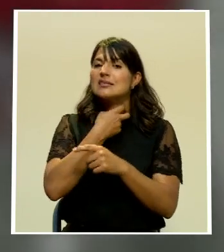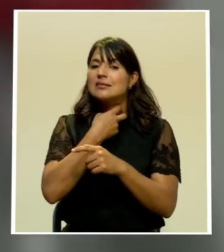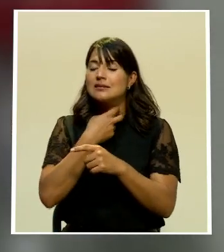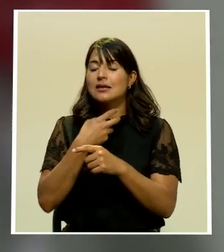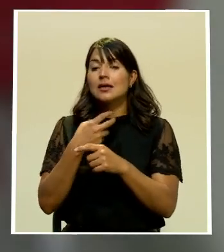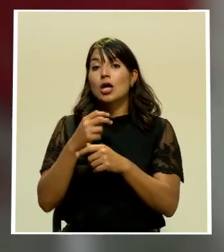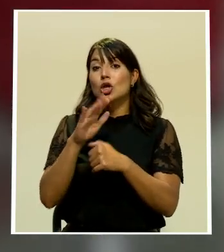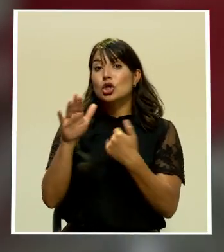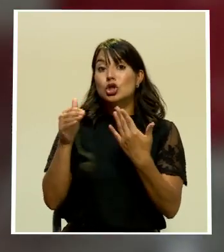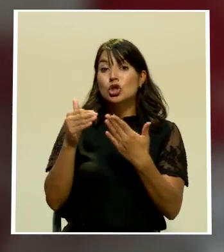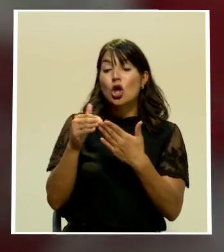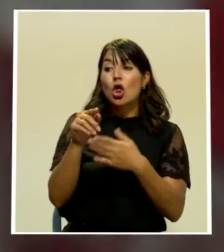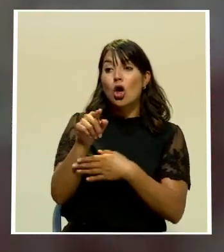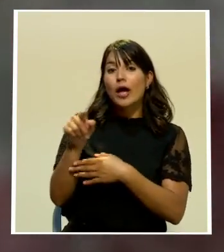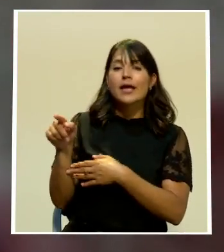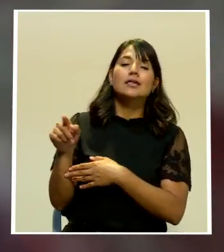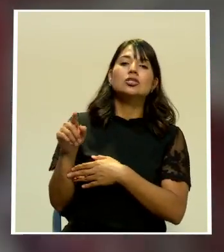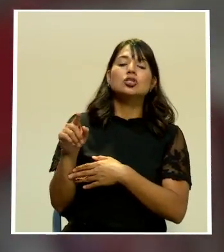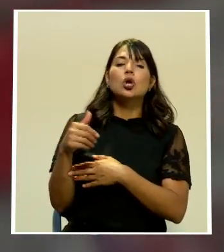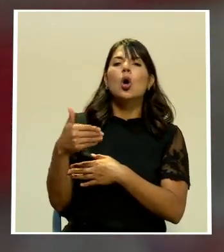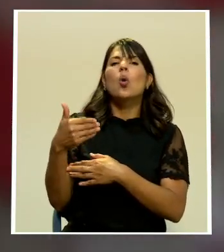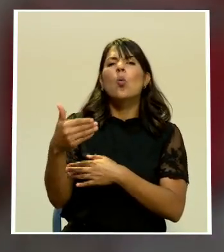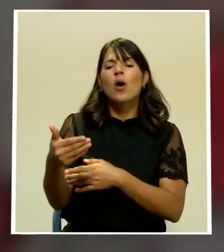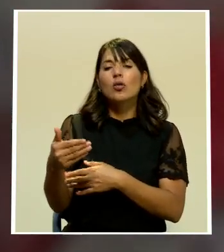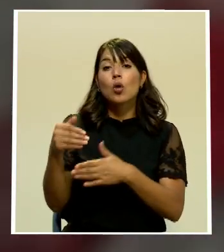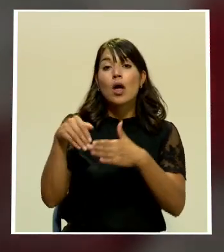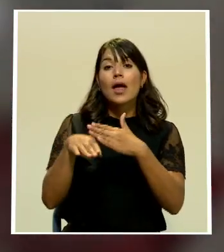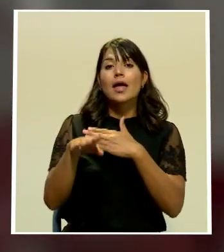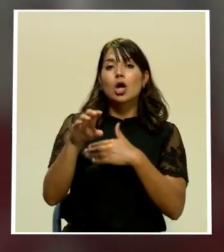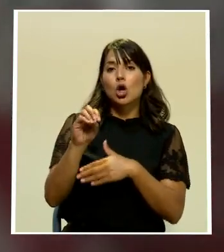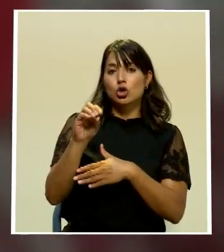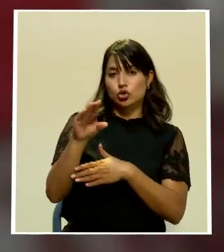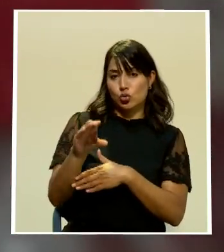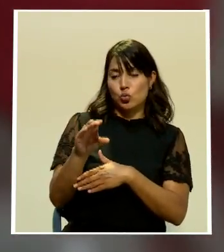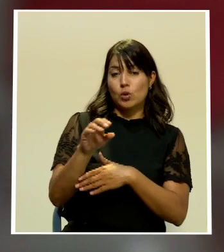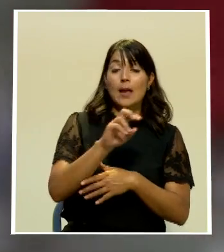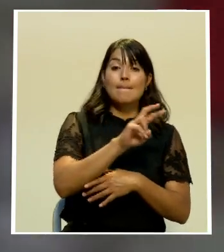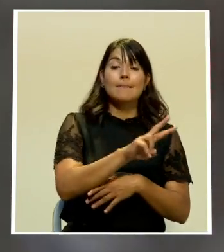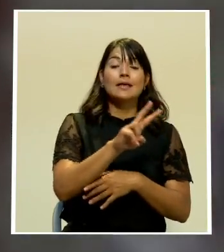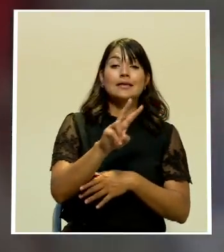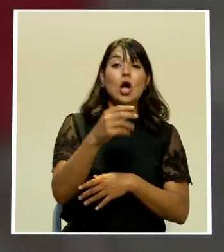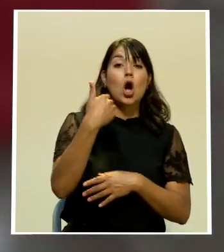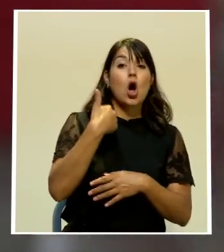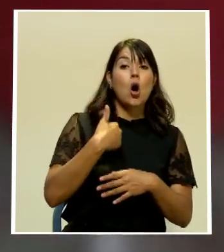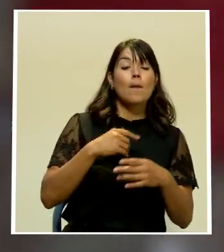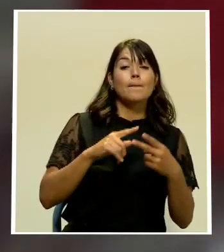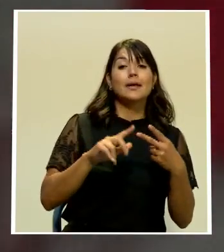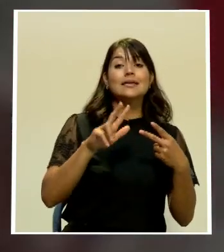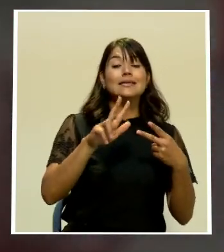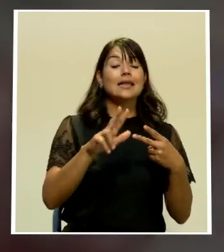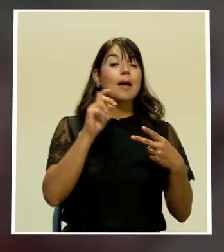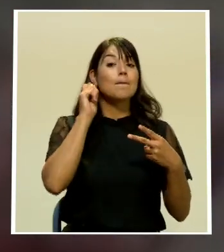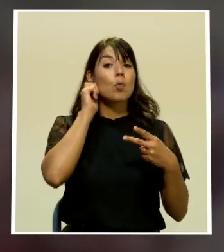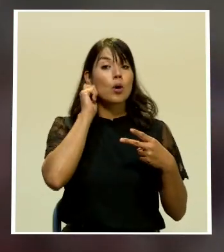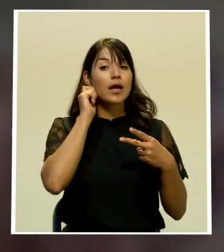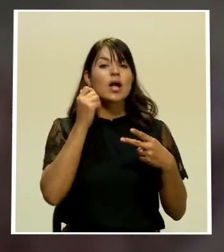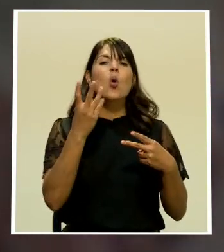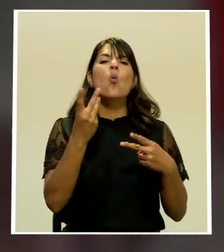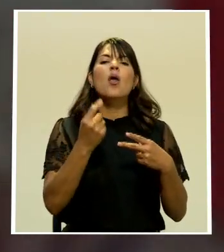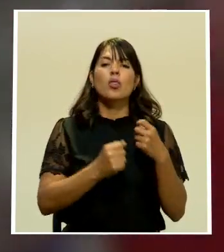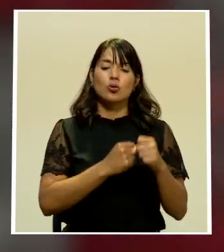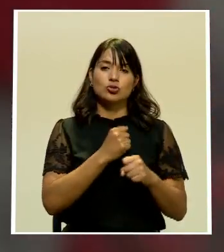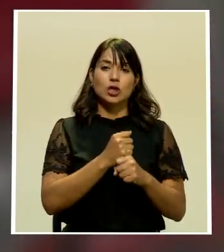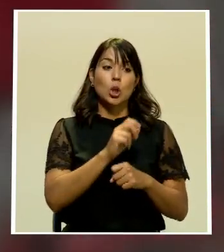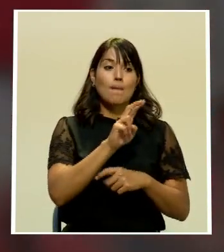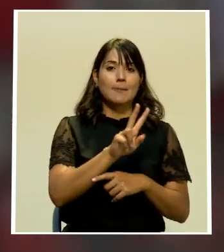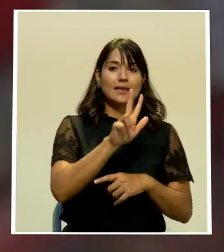fallecimientos ocurrieron en octubre y se trata de 22 hombres y 3 mujeres entre los 23